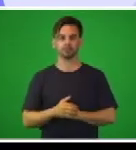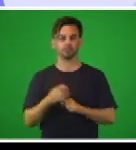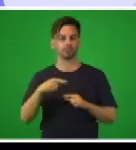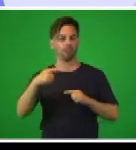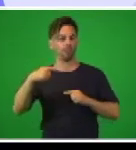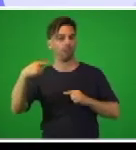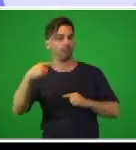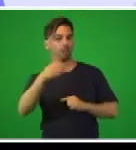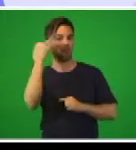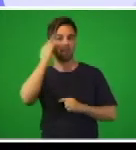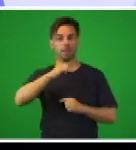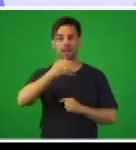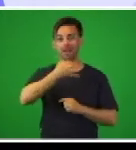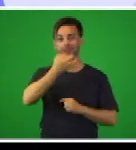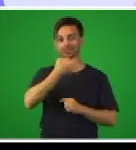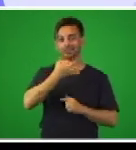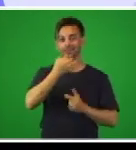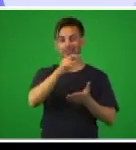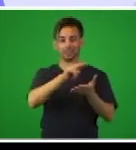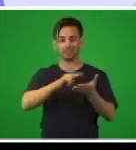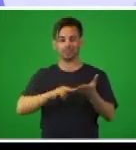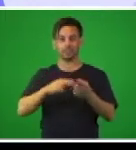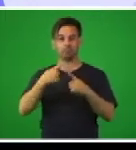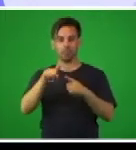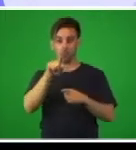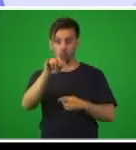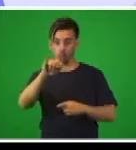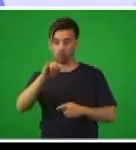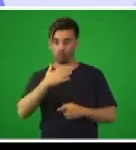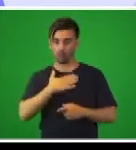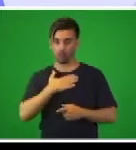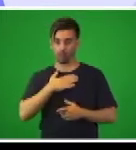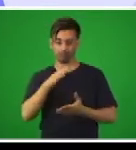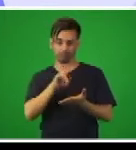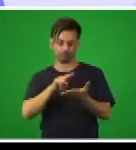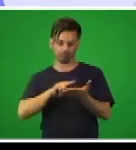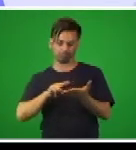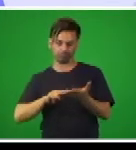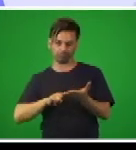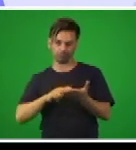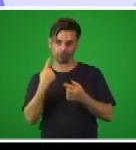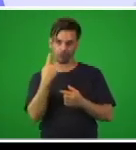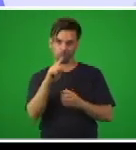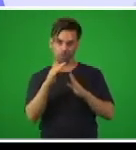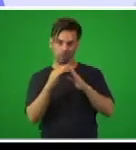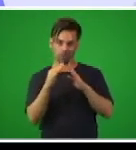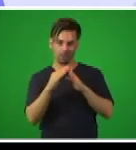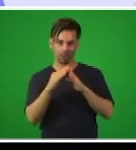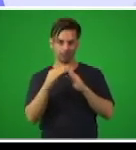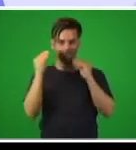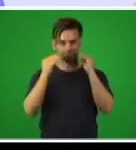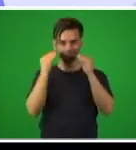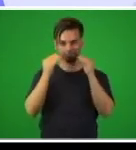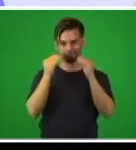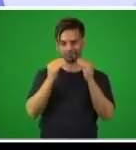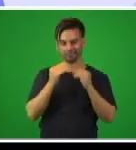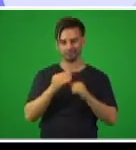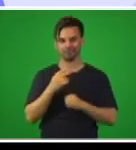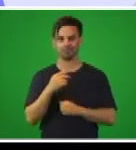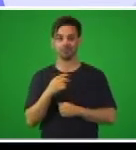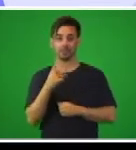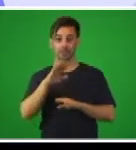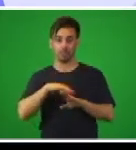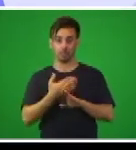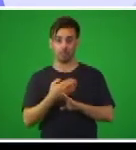muy importante que ustedes puedan responder a preguntas relacionadas con este texto, porque por supuesto leer es